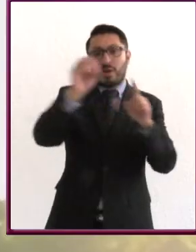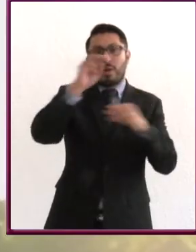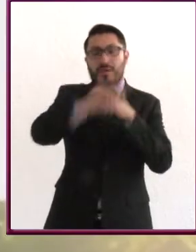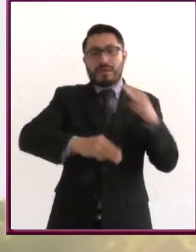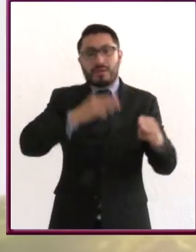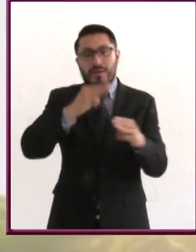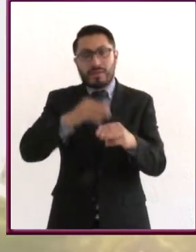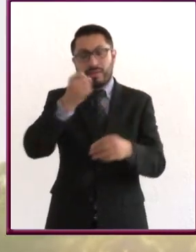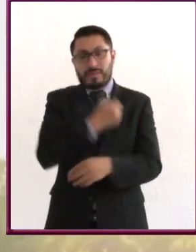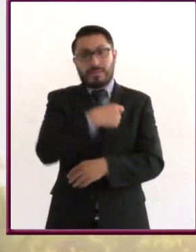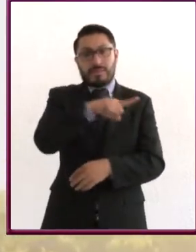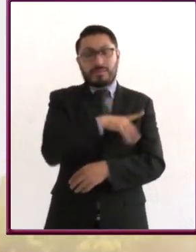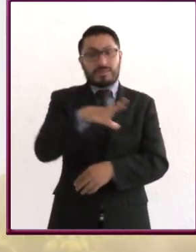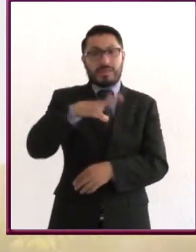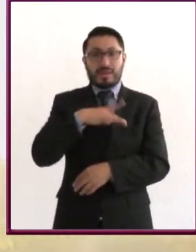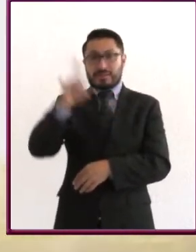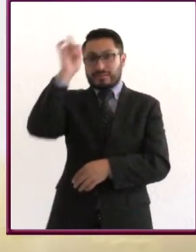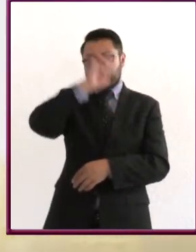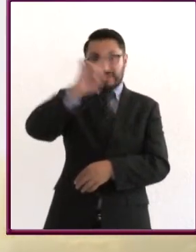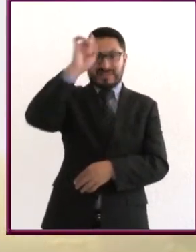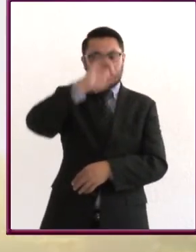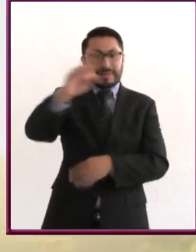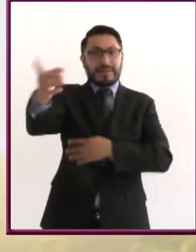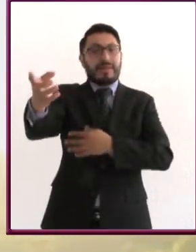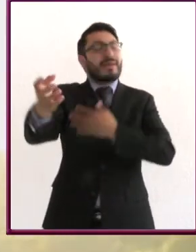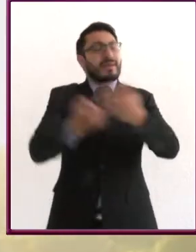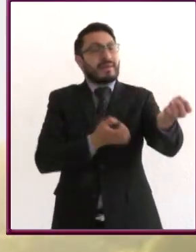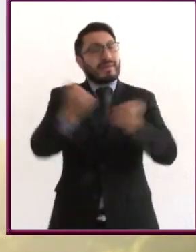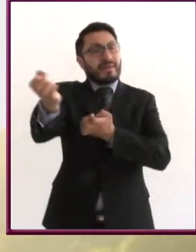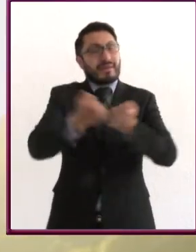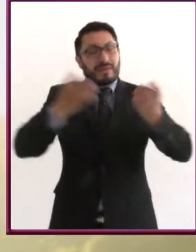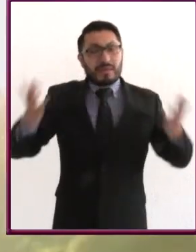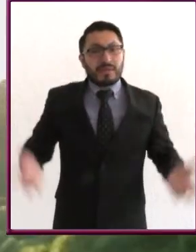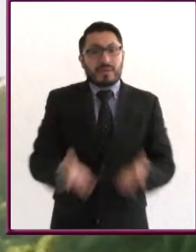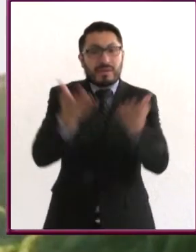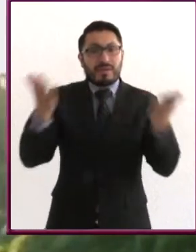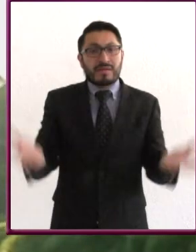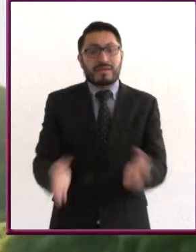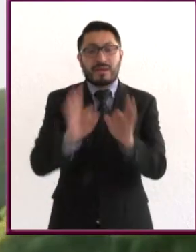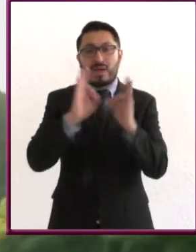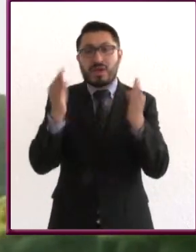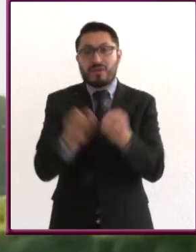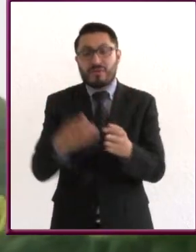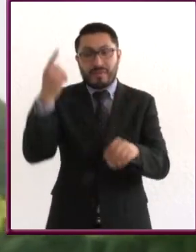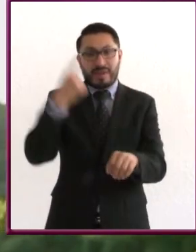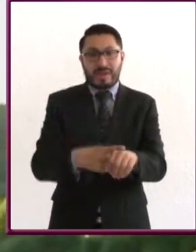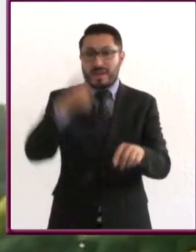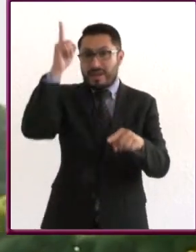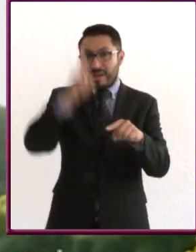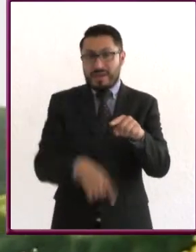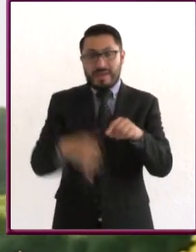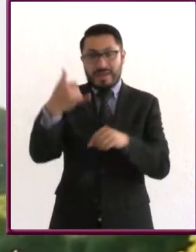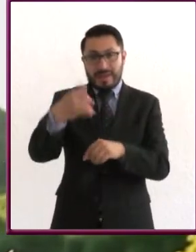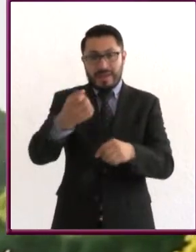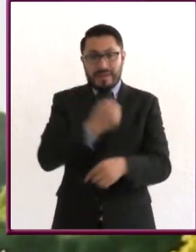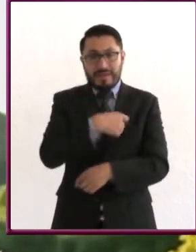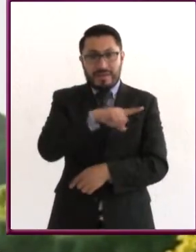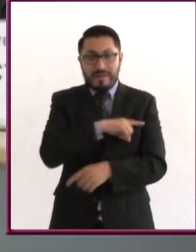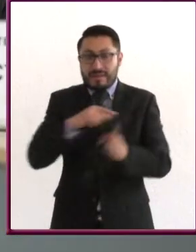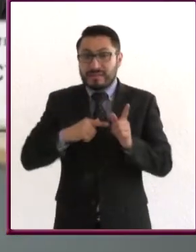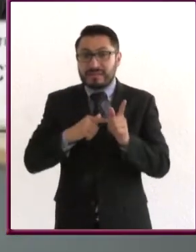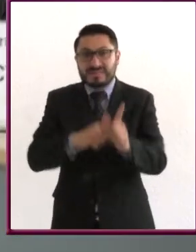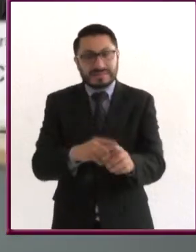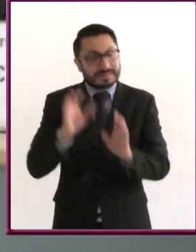Salud recomienda, entre otras cosas, fomentar la actividad física como una forma de prevenir enfermedades y mantenernos sanos.